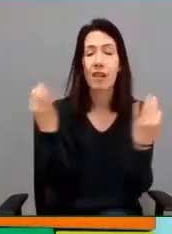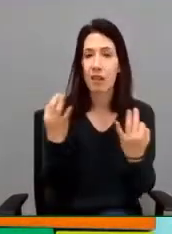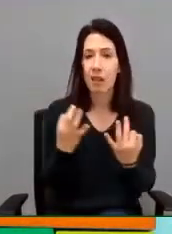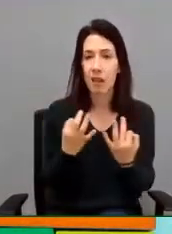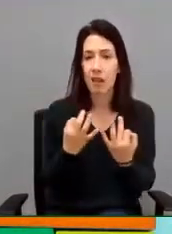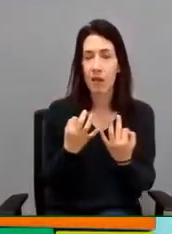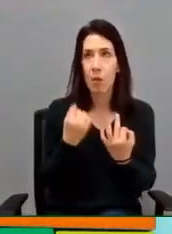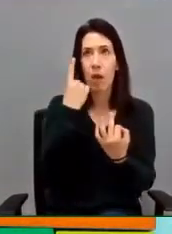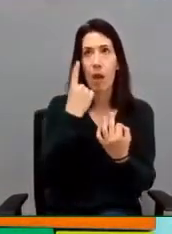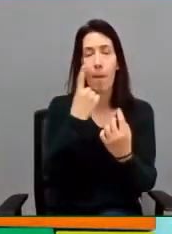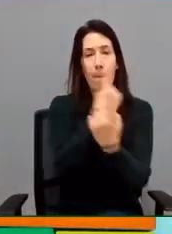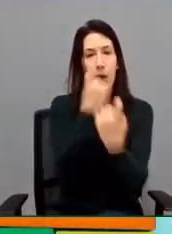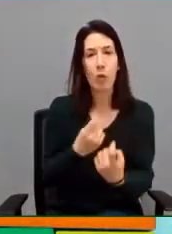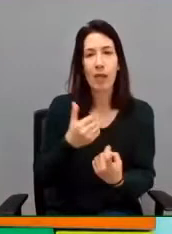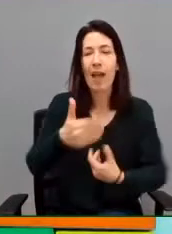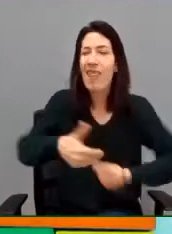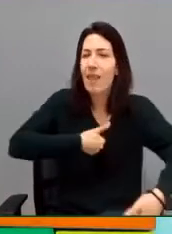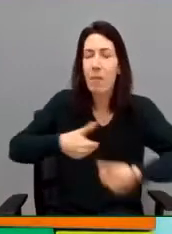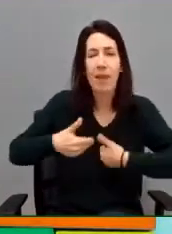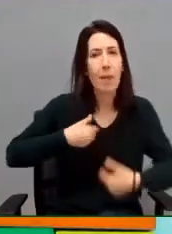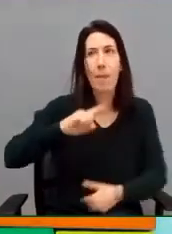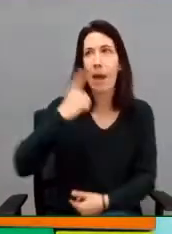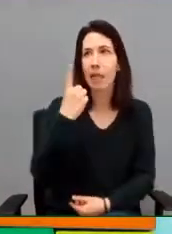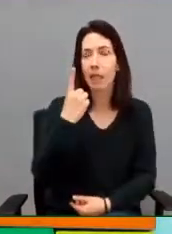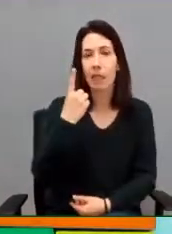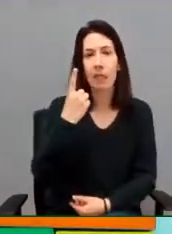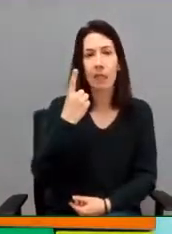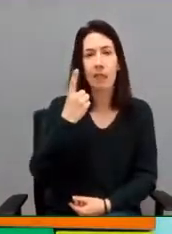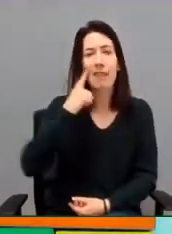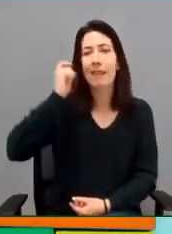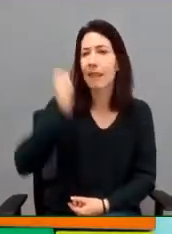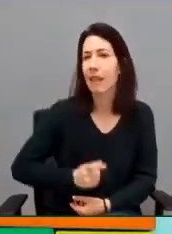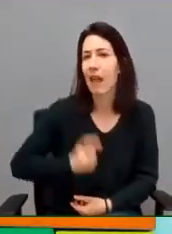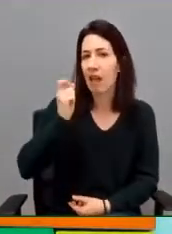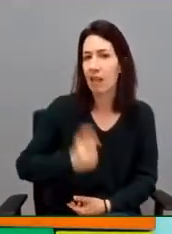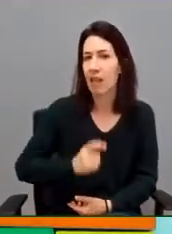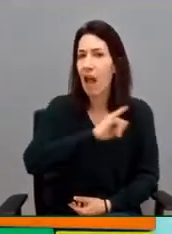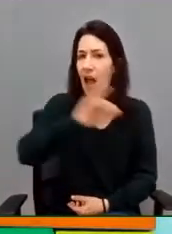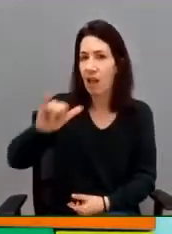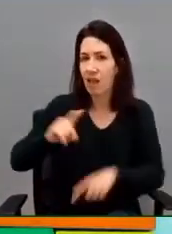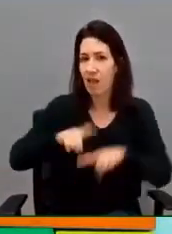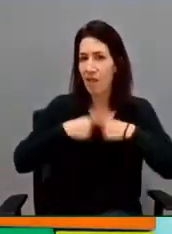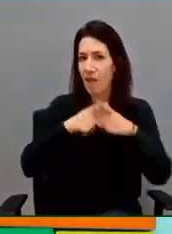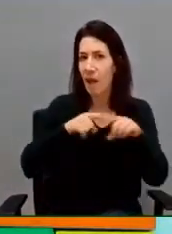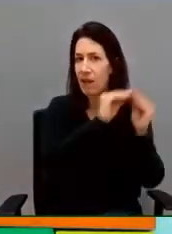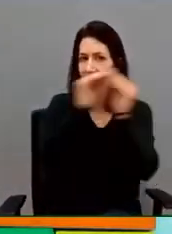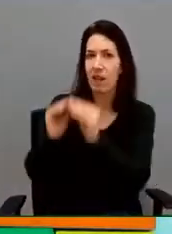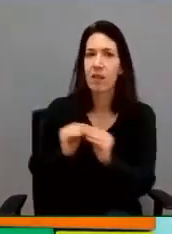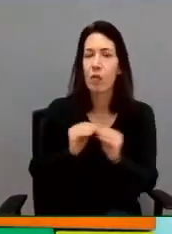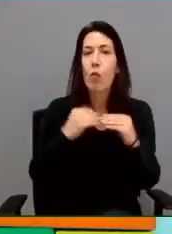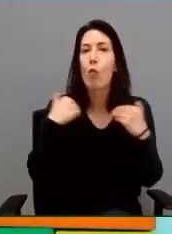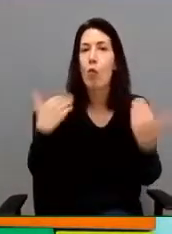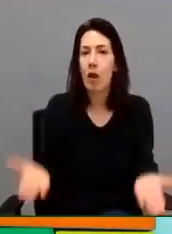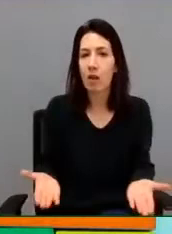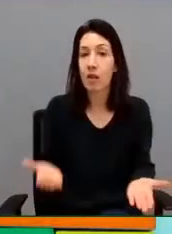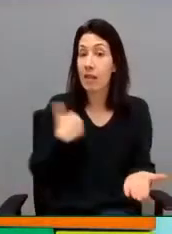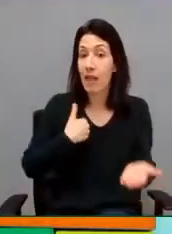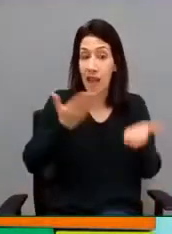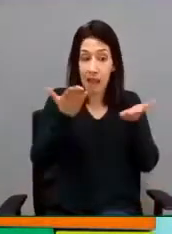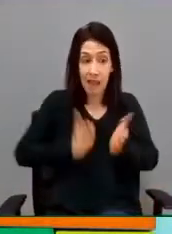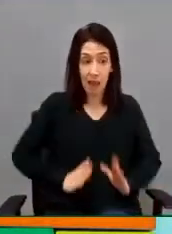y demandas más presentes para todas las familias. Una vez que sus hijos empiezan